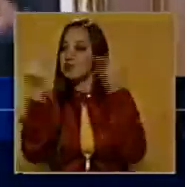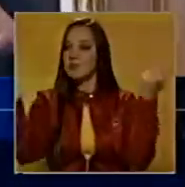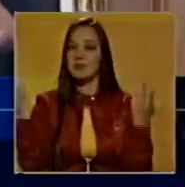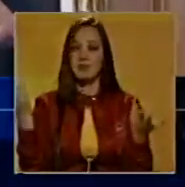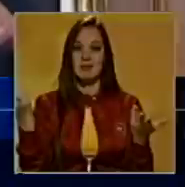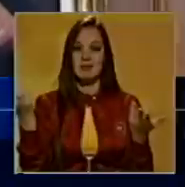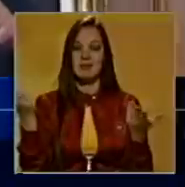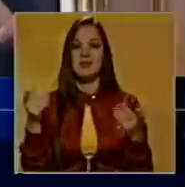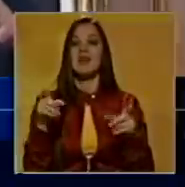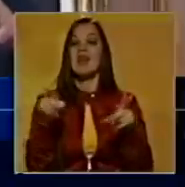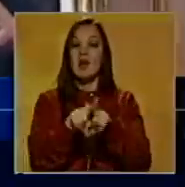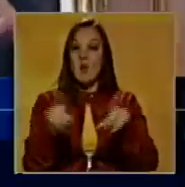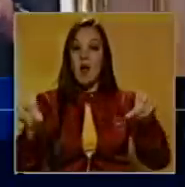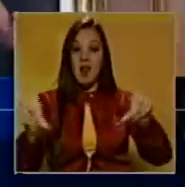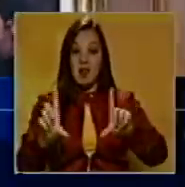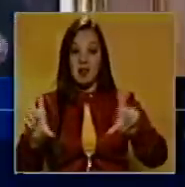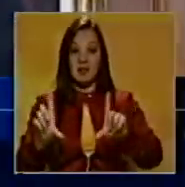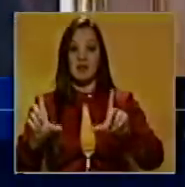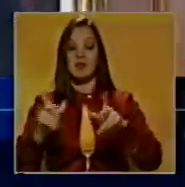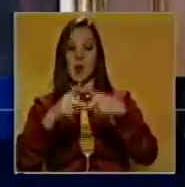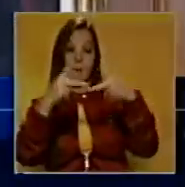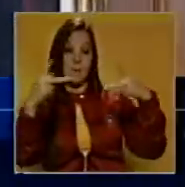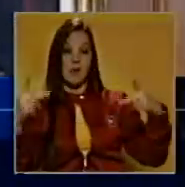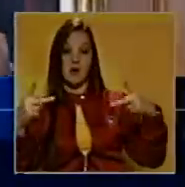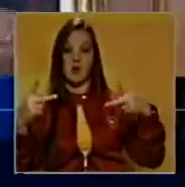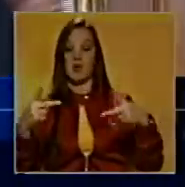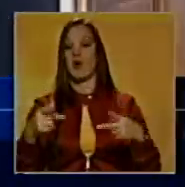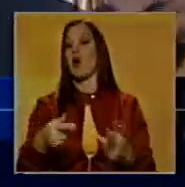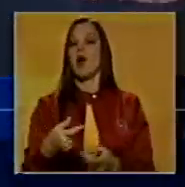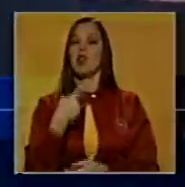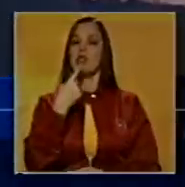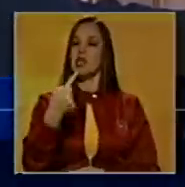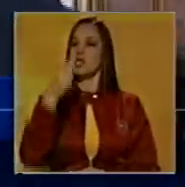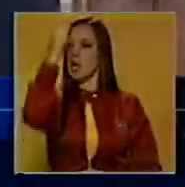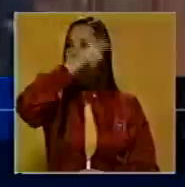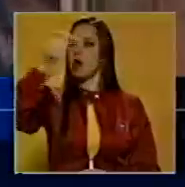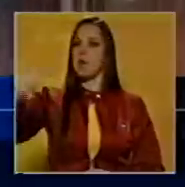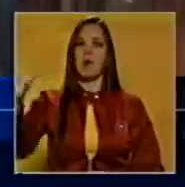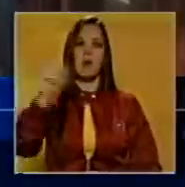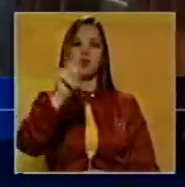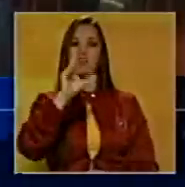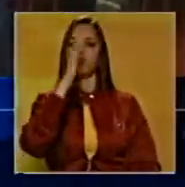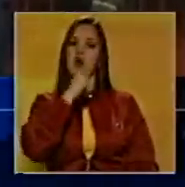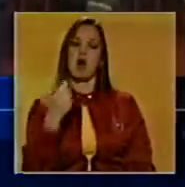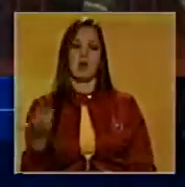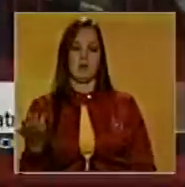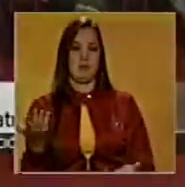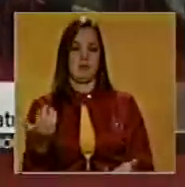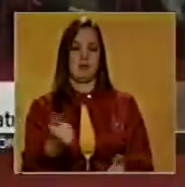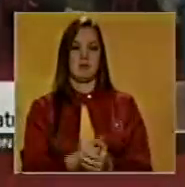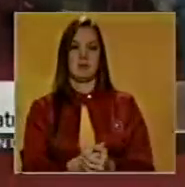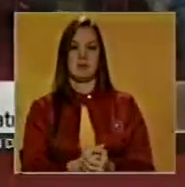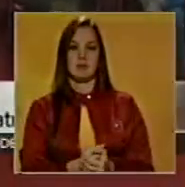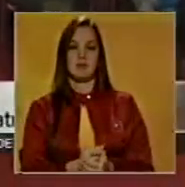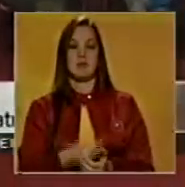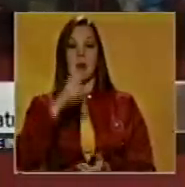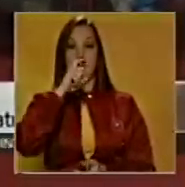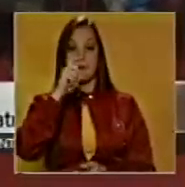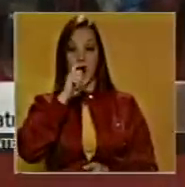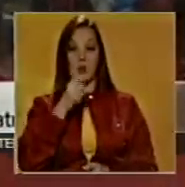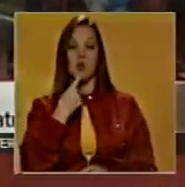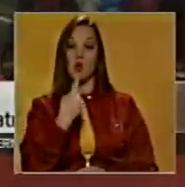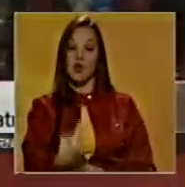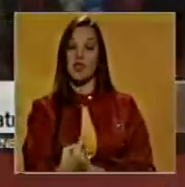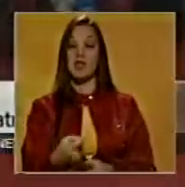comunicación de Venezuela, de la burguesía, ya el pueblo no existe. El pueblo rebelde que está en las calles no existe. Maduro destacó que el bloque